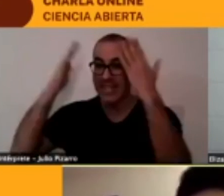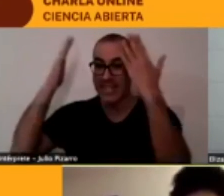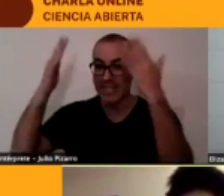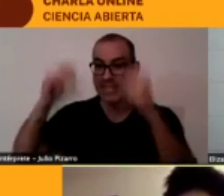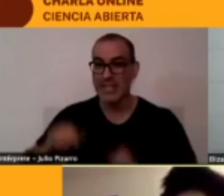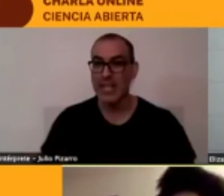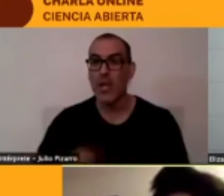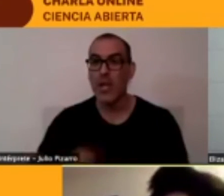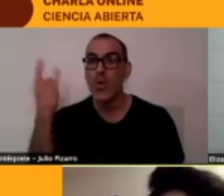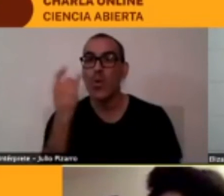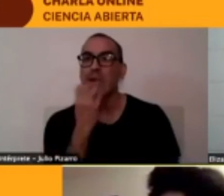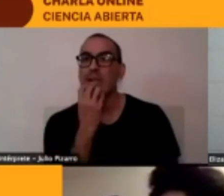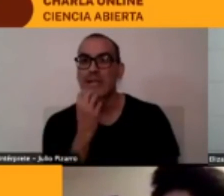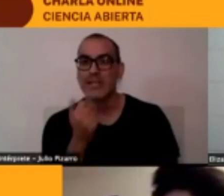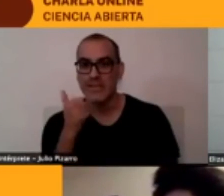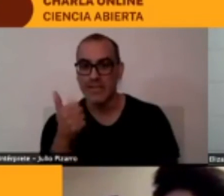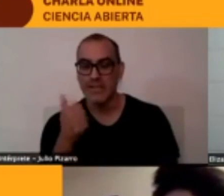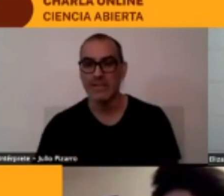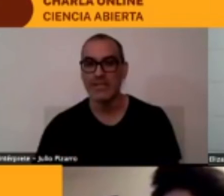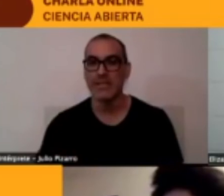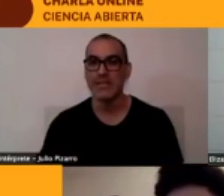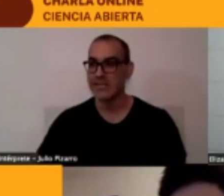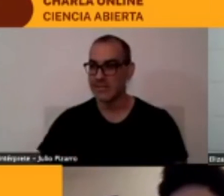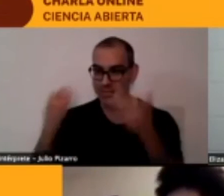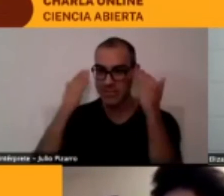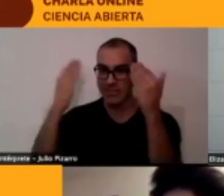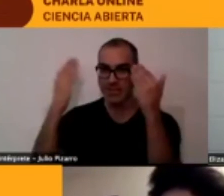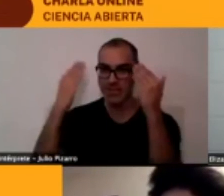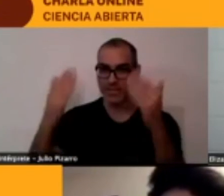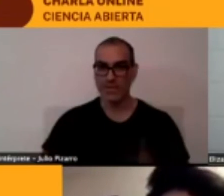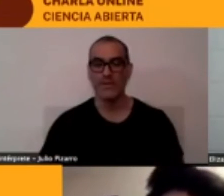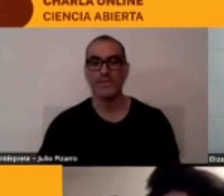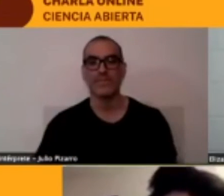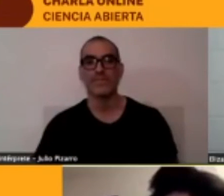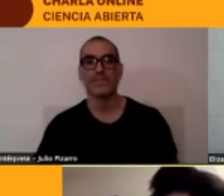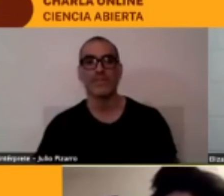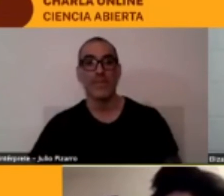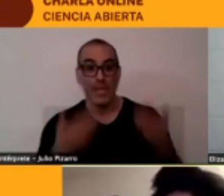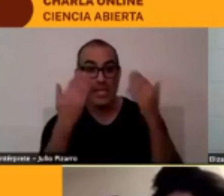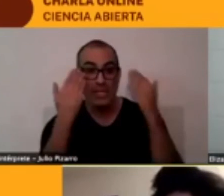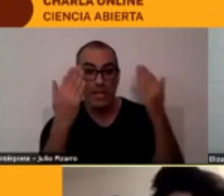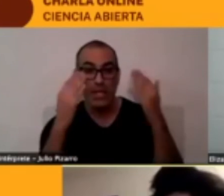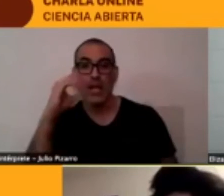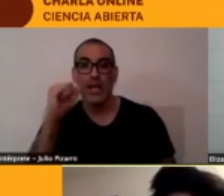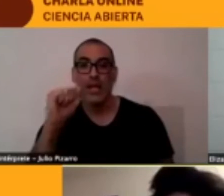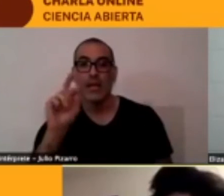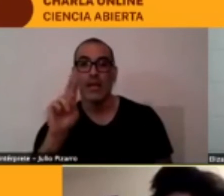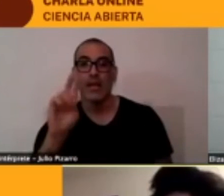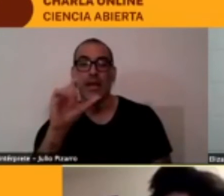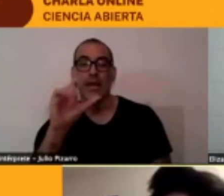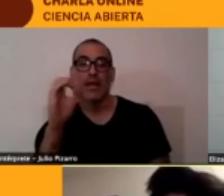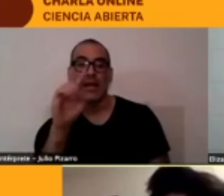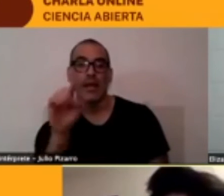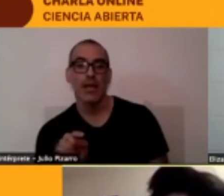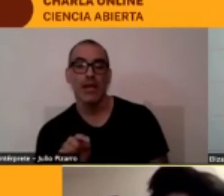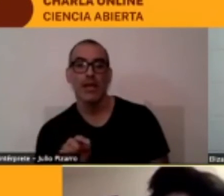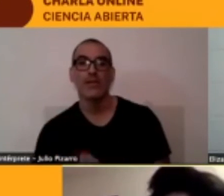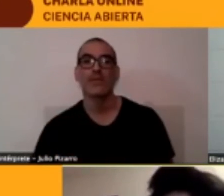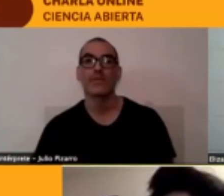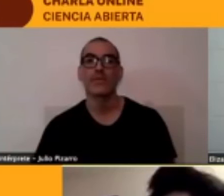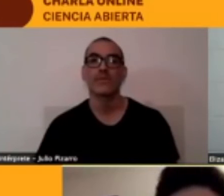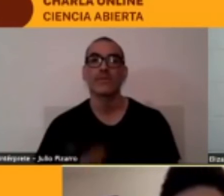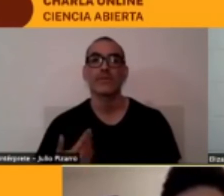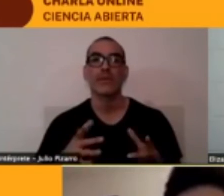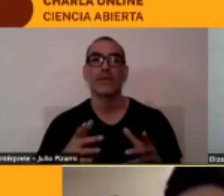Antofagasta saludos saludamos también a Carlos Ignacio Araya Guerrero y Eduardo